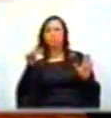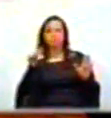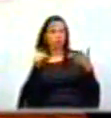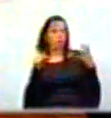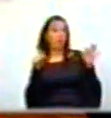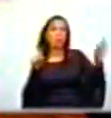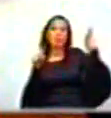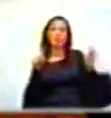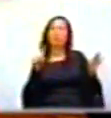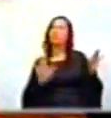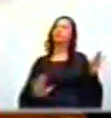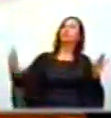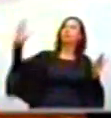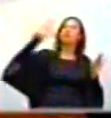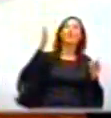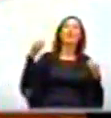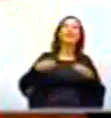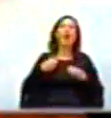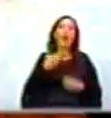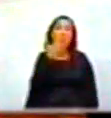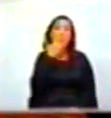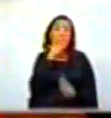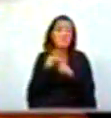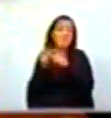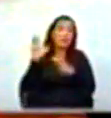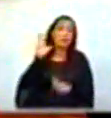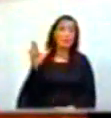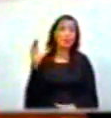asentadas buena parte de las comunidades indígenas de Colombia.